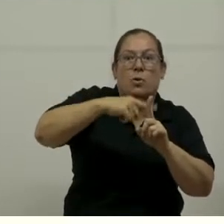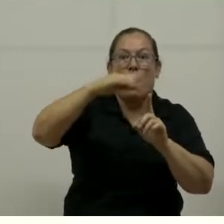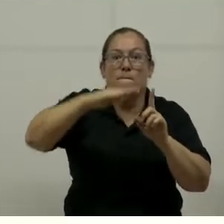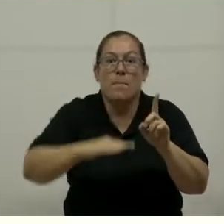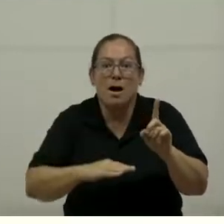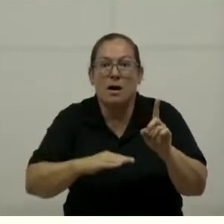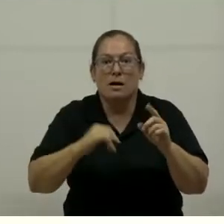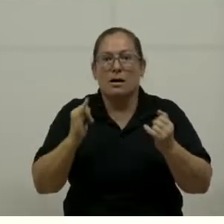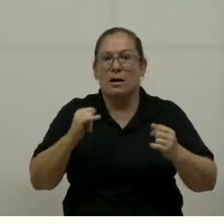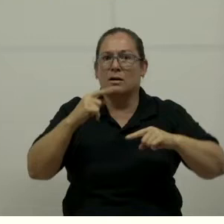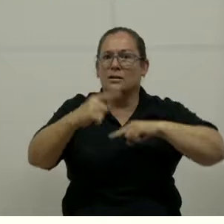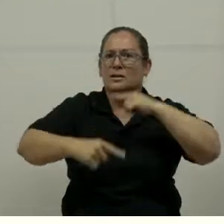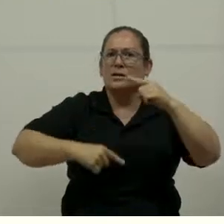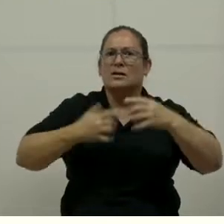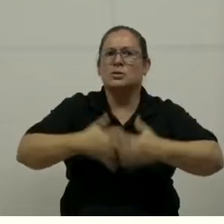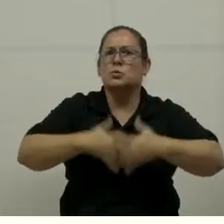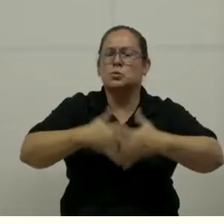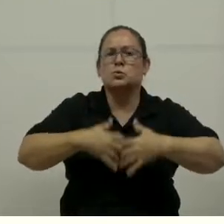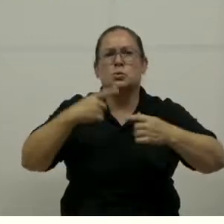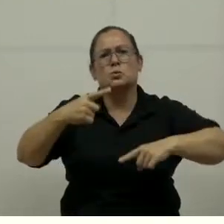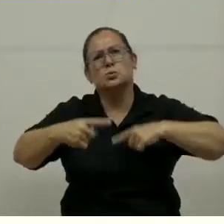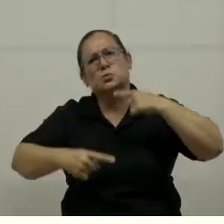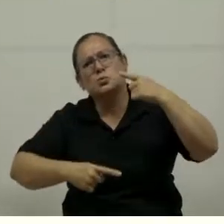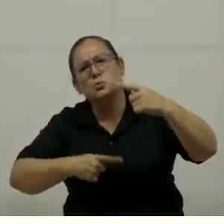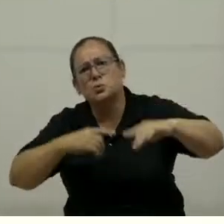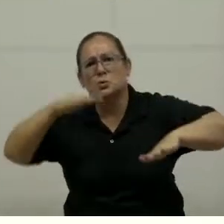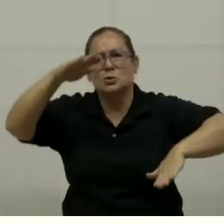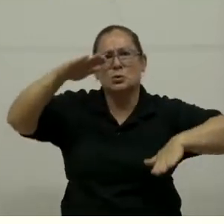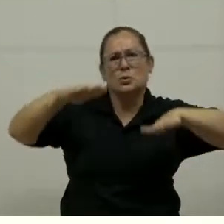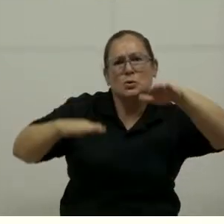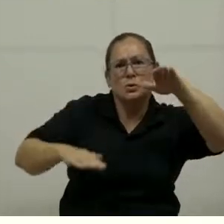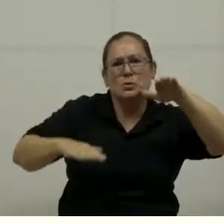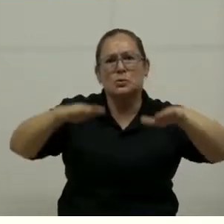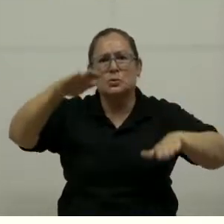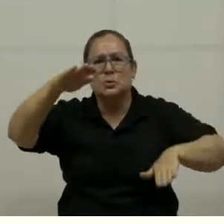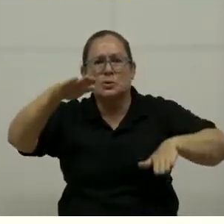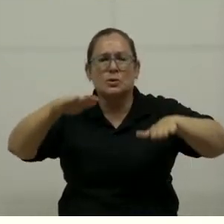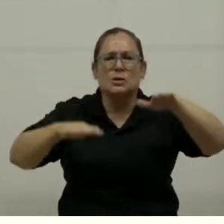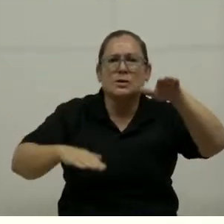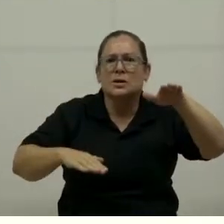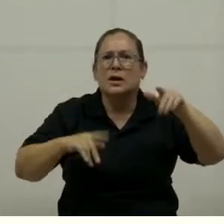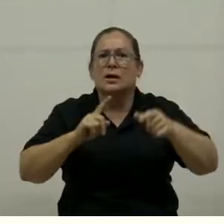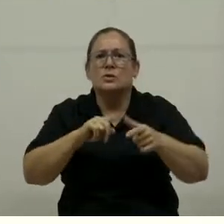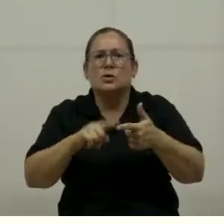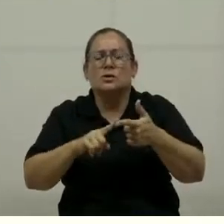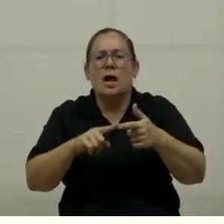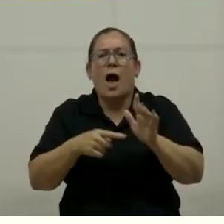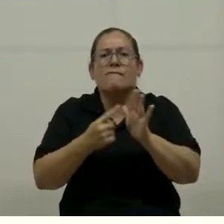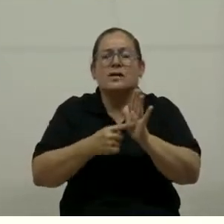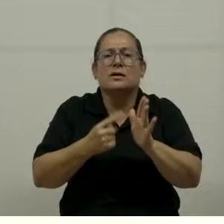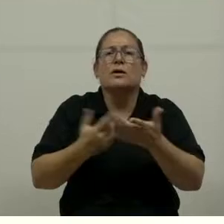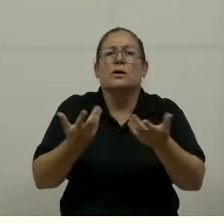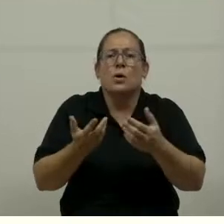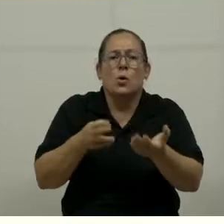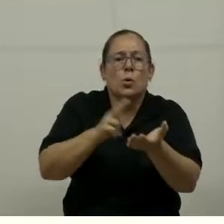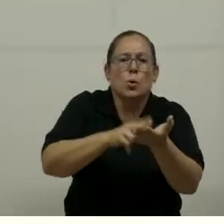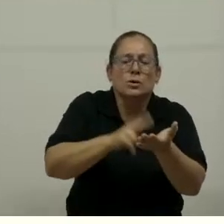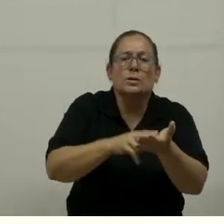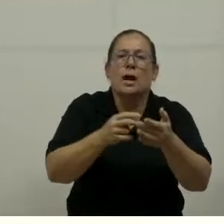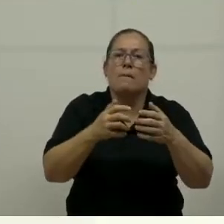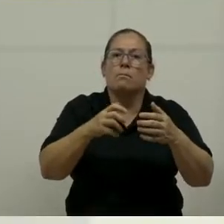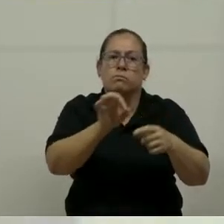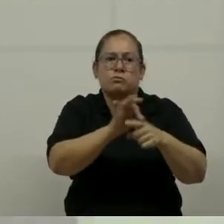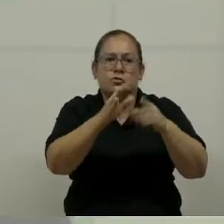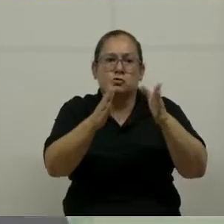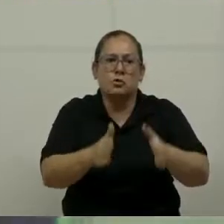cíclica. Bueno, ahora con esto del COVID con mucha mayor razón. Eso le permitiría a las empresas contratar personal por horas y que